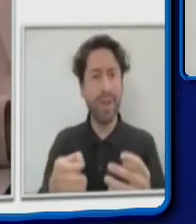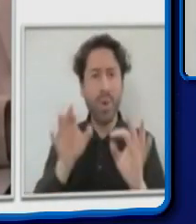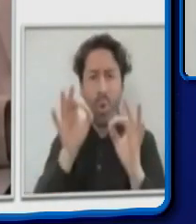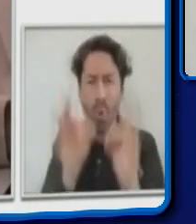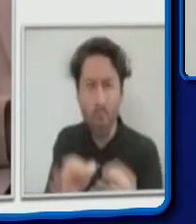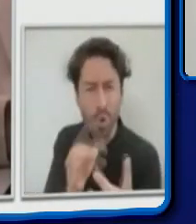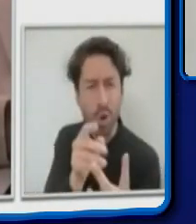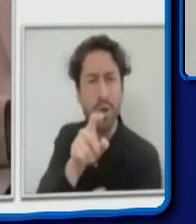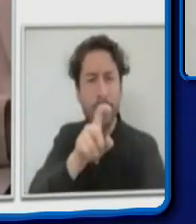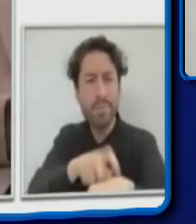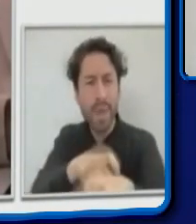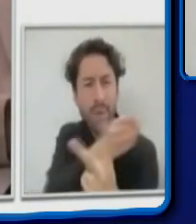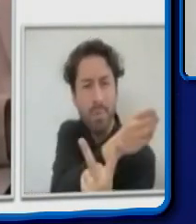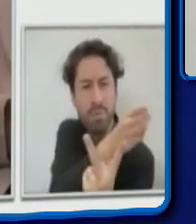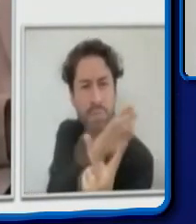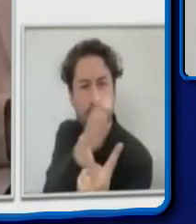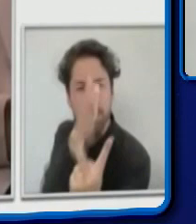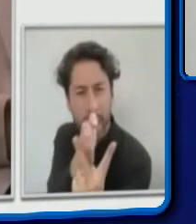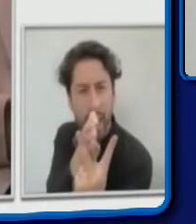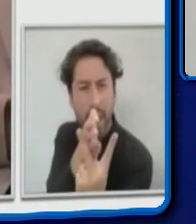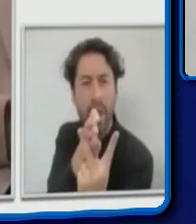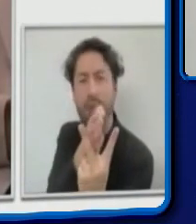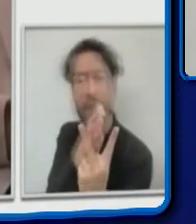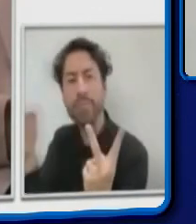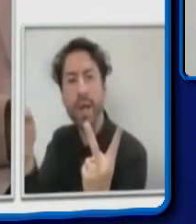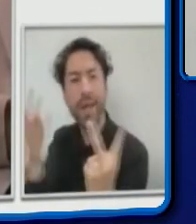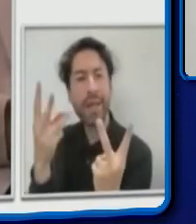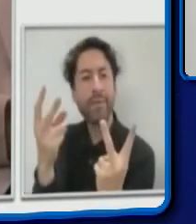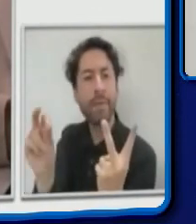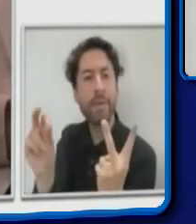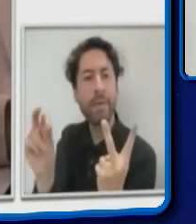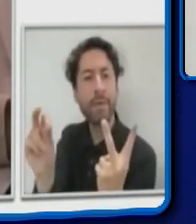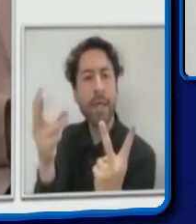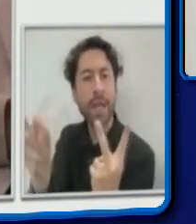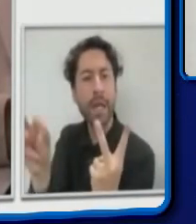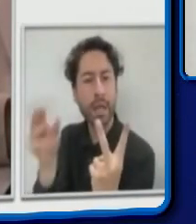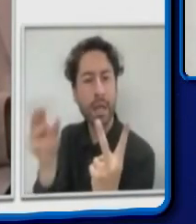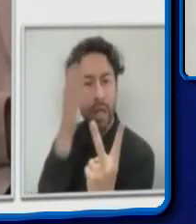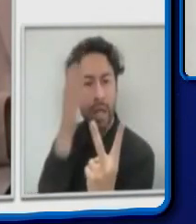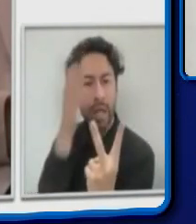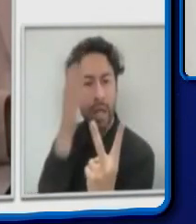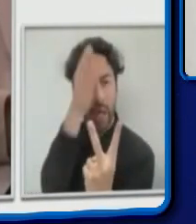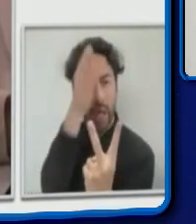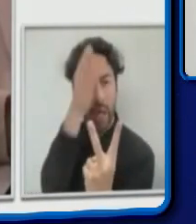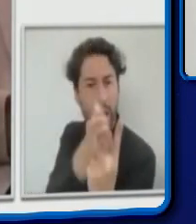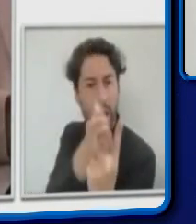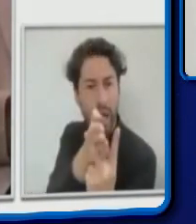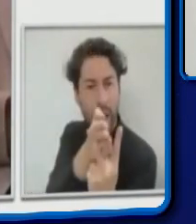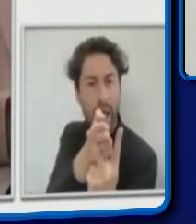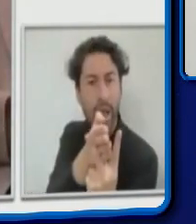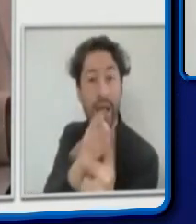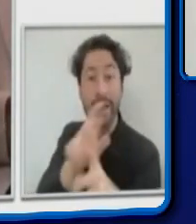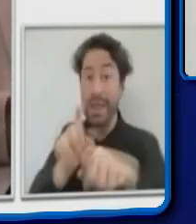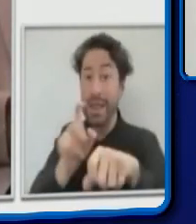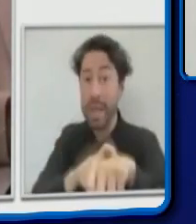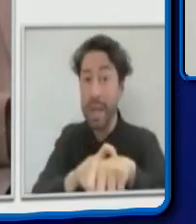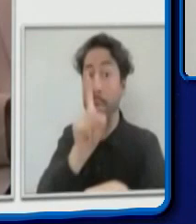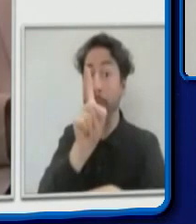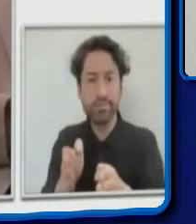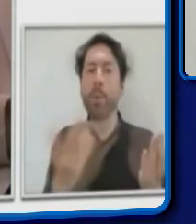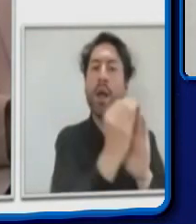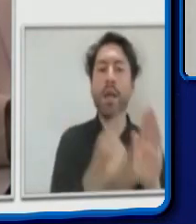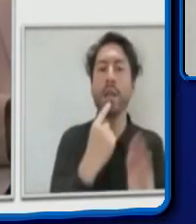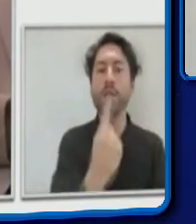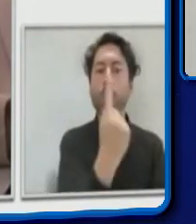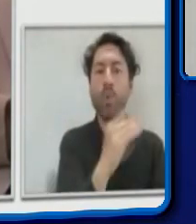energías, la accesibilidad de las energías, de manera que sí, todo tiene, sin duda alguna, una interrelación, interrelación y creo que hacia